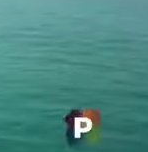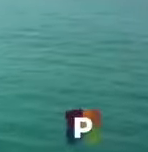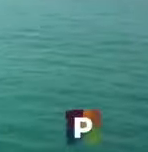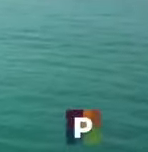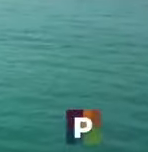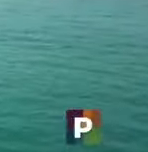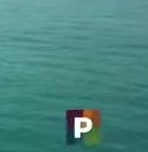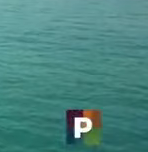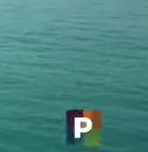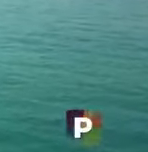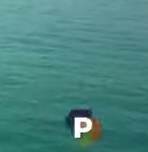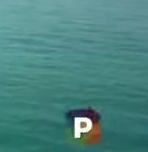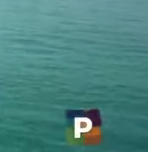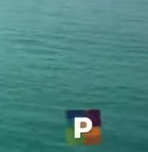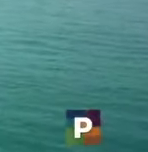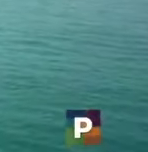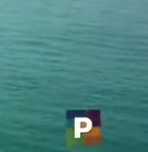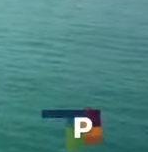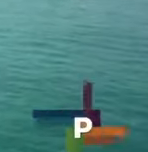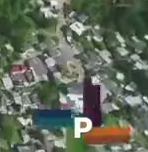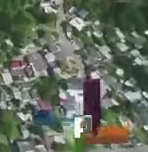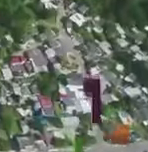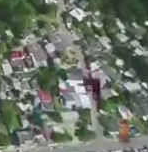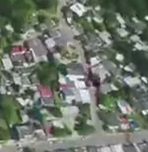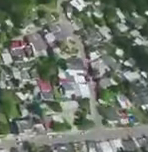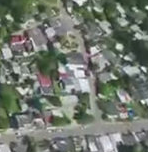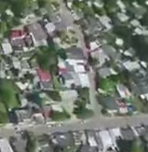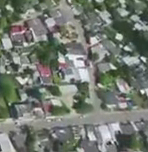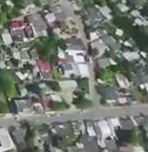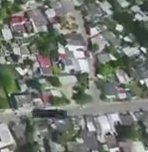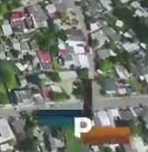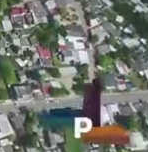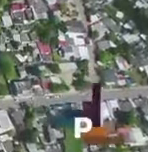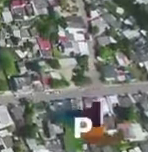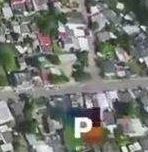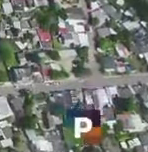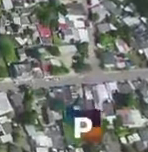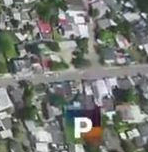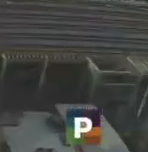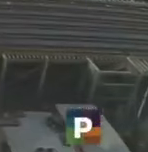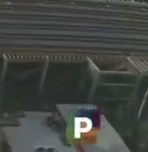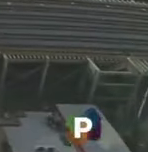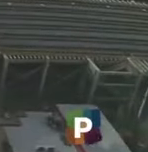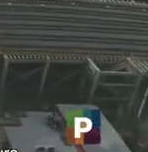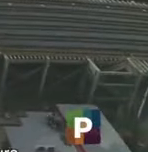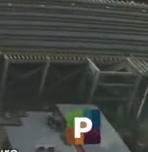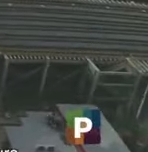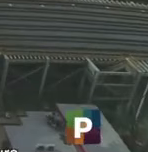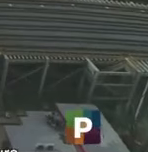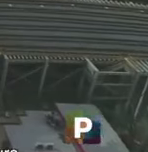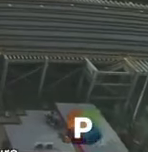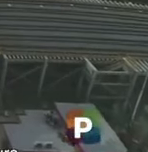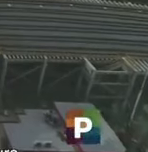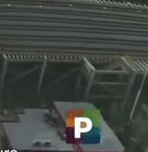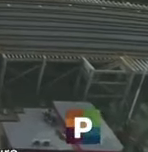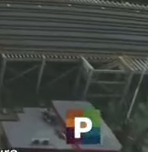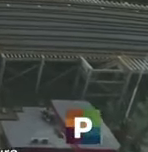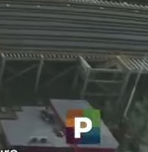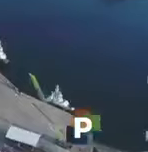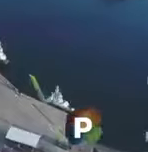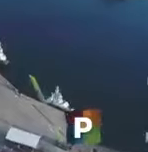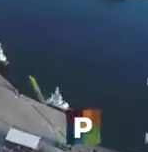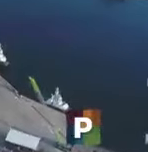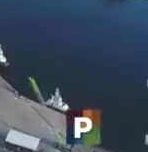través de la plataforma logística, el programa ISMO busca permear en los 79 municipios mediante el mejoramiento de la